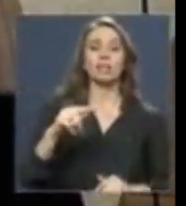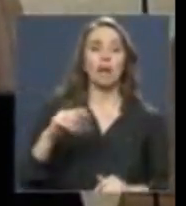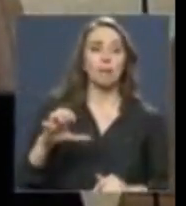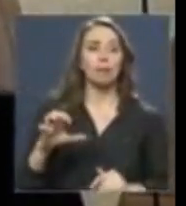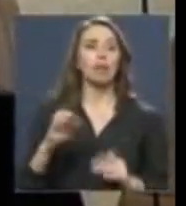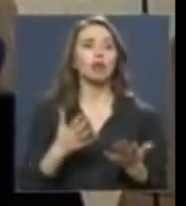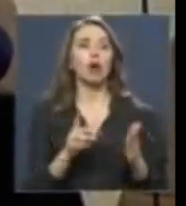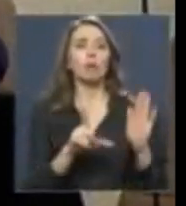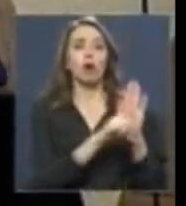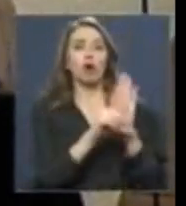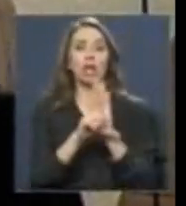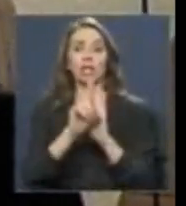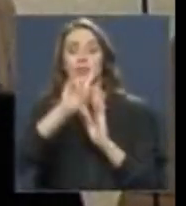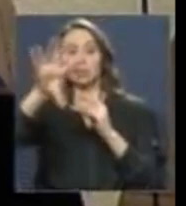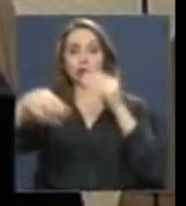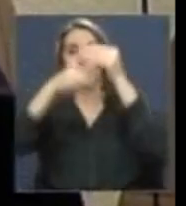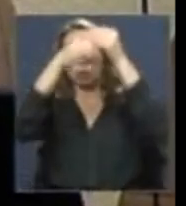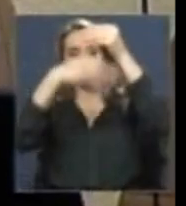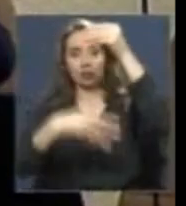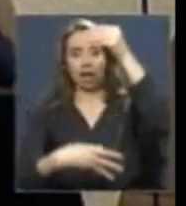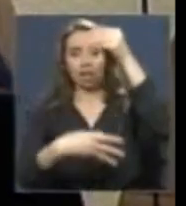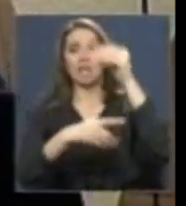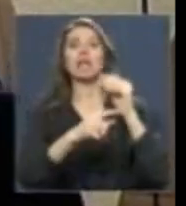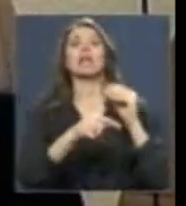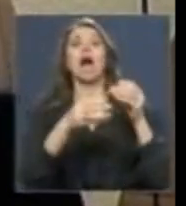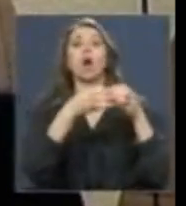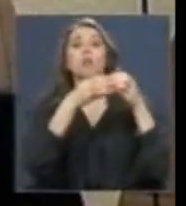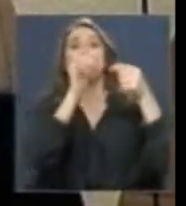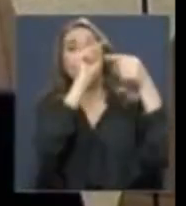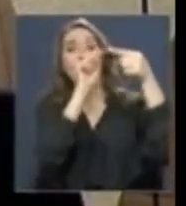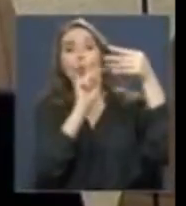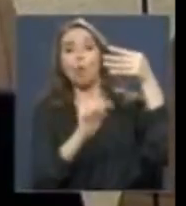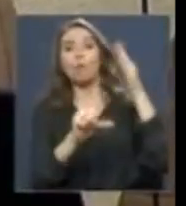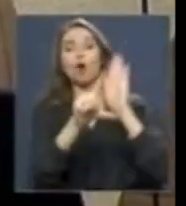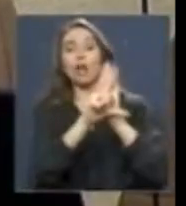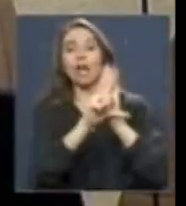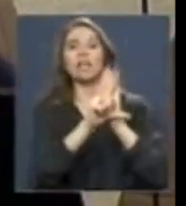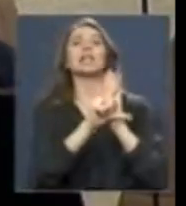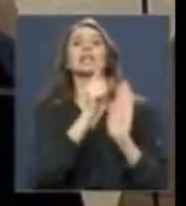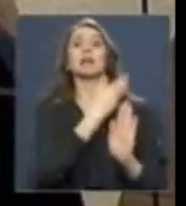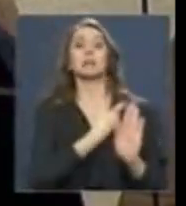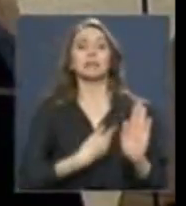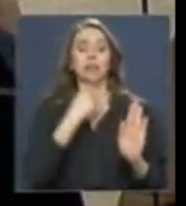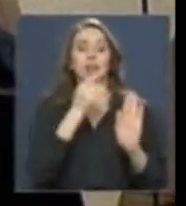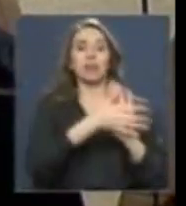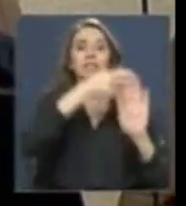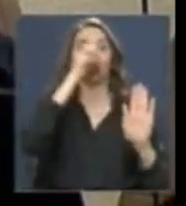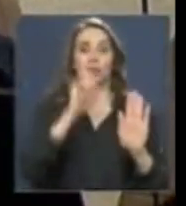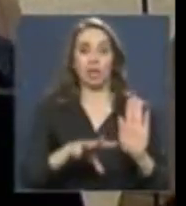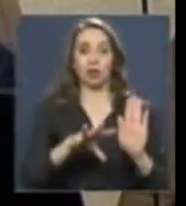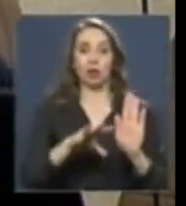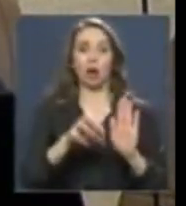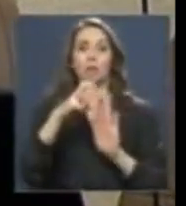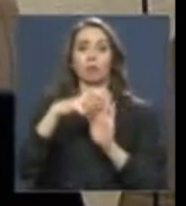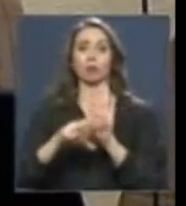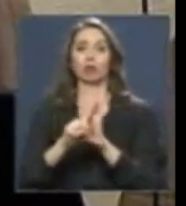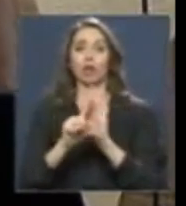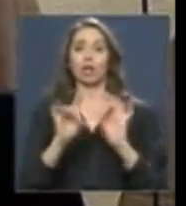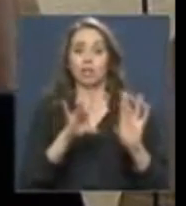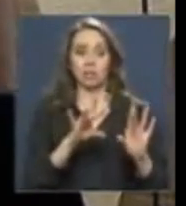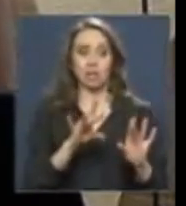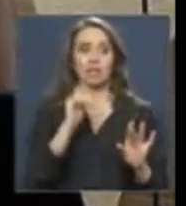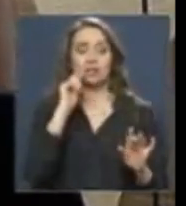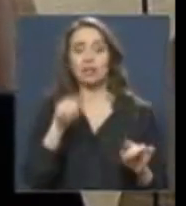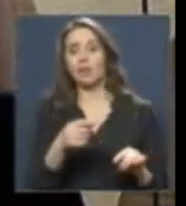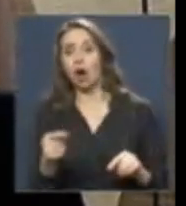esa manera, si es que no las incorporan en el grupo de leyes que se derogan expresamente, por medio de ese procedimiento que establece esta ley. ¿Significa que